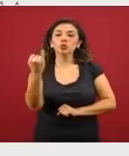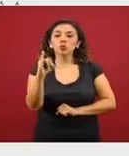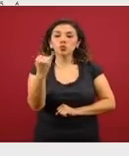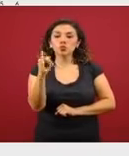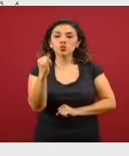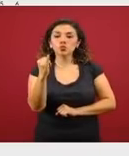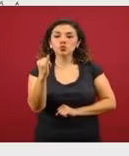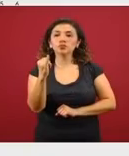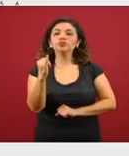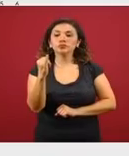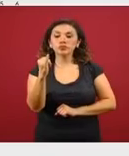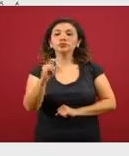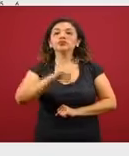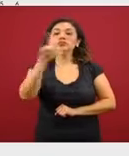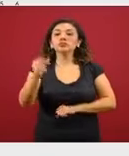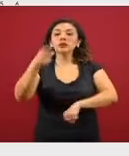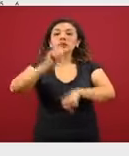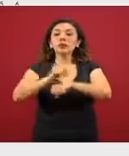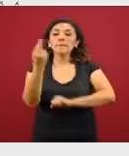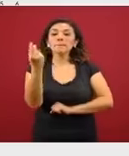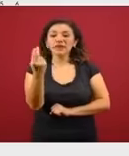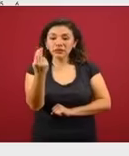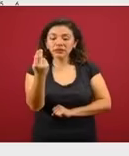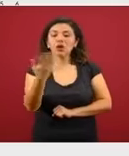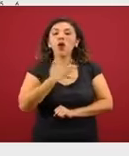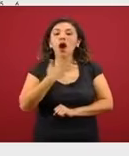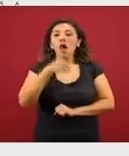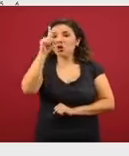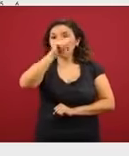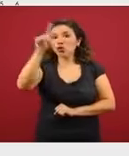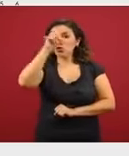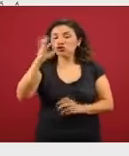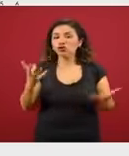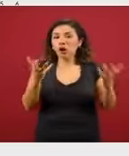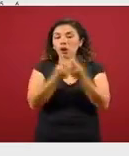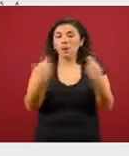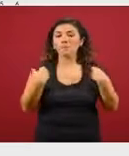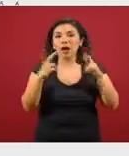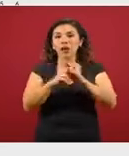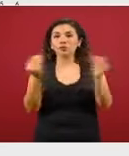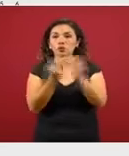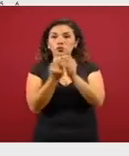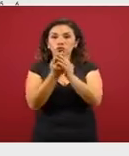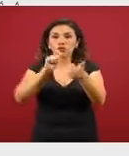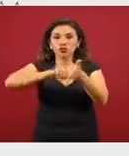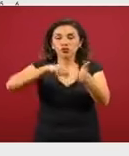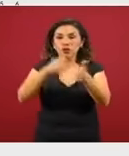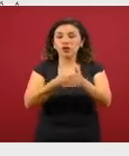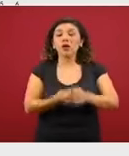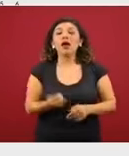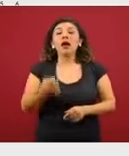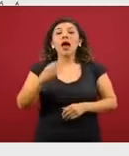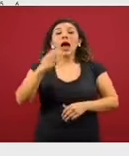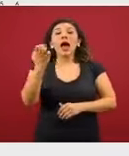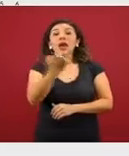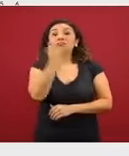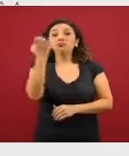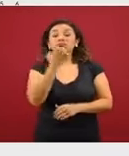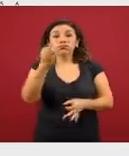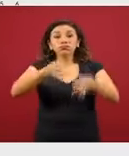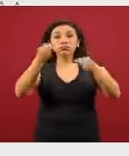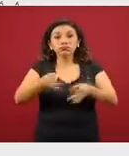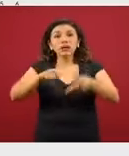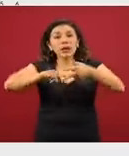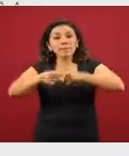y el día 25 habrá consejo técnico escolar. El ciclo escolar, que inicia el 24